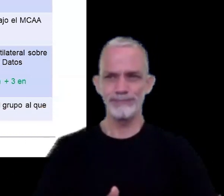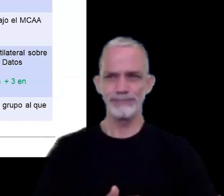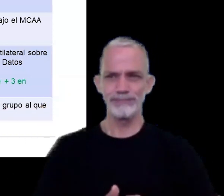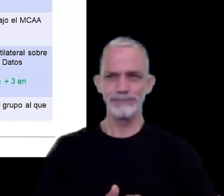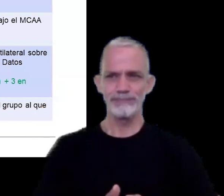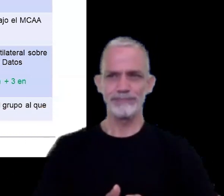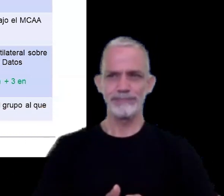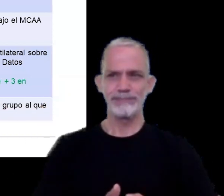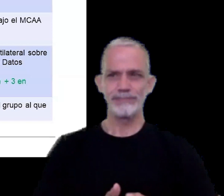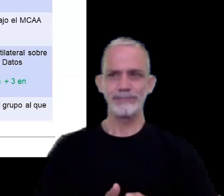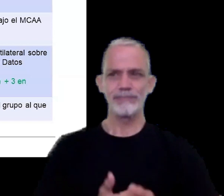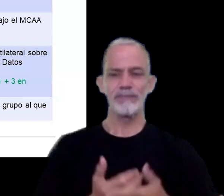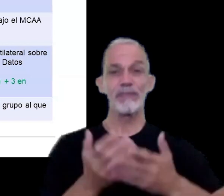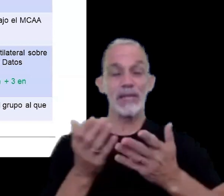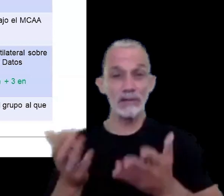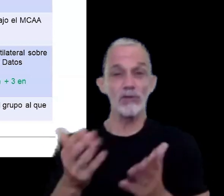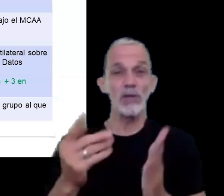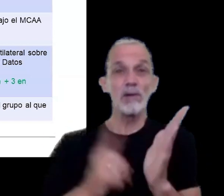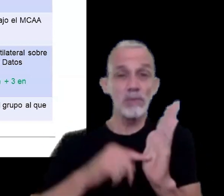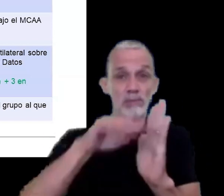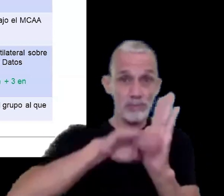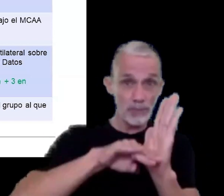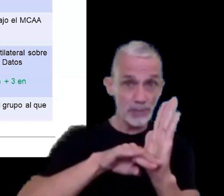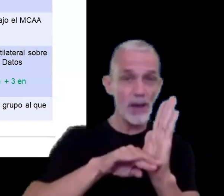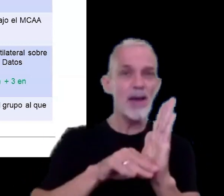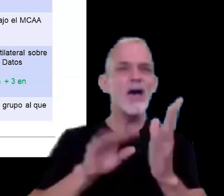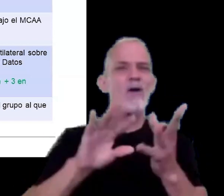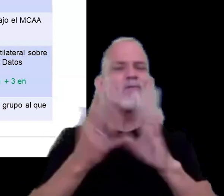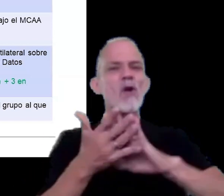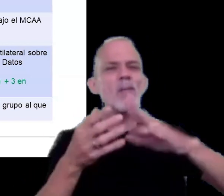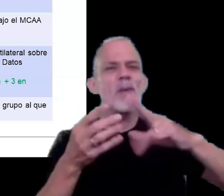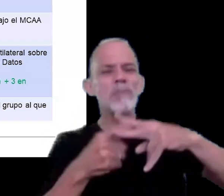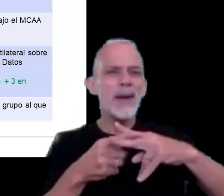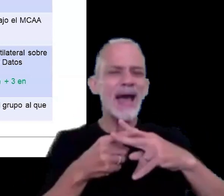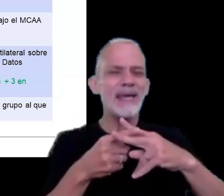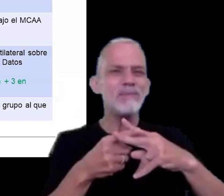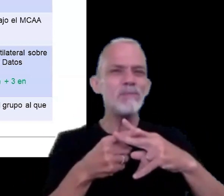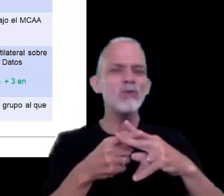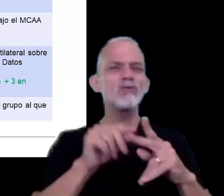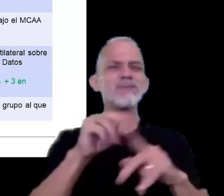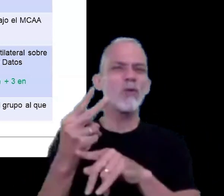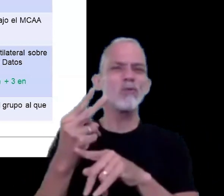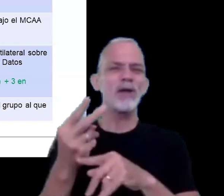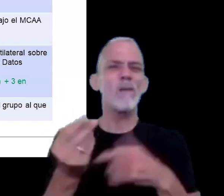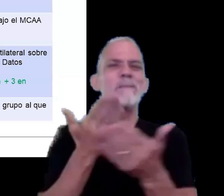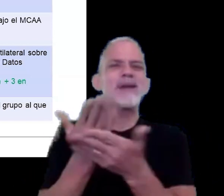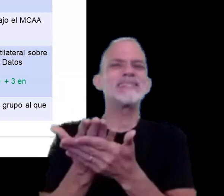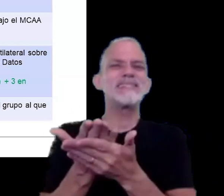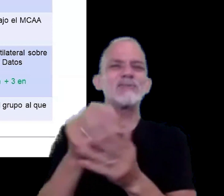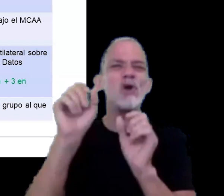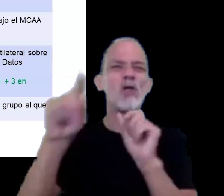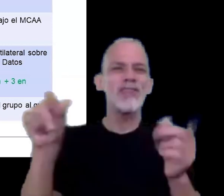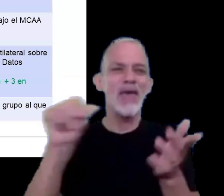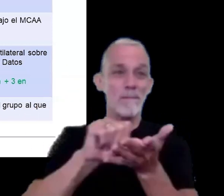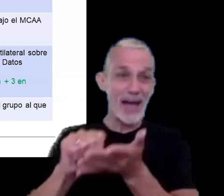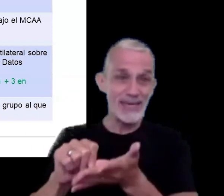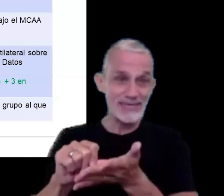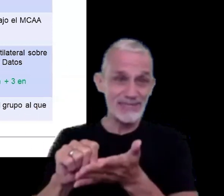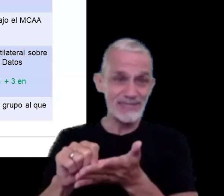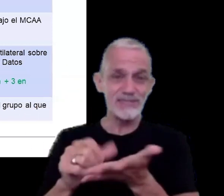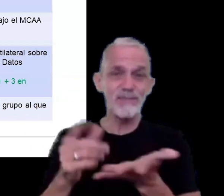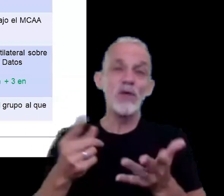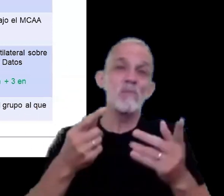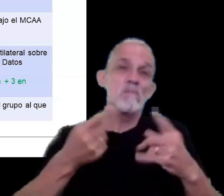las reglas prevén mecanismos secundarios de presentación local que son mecanismos por